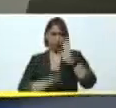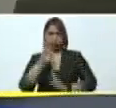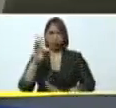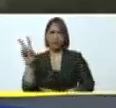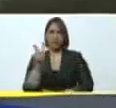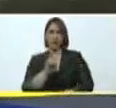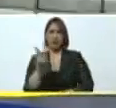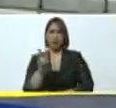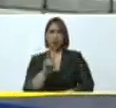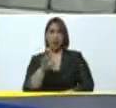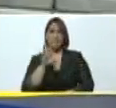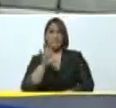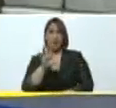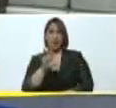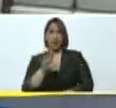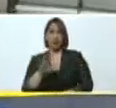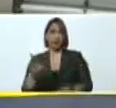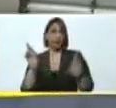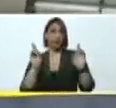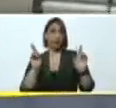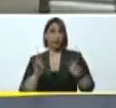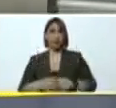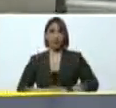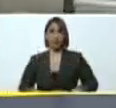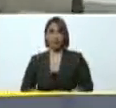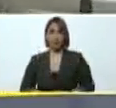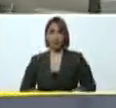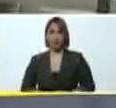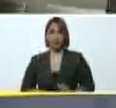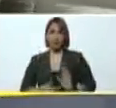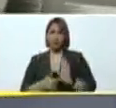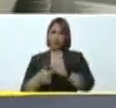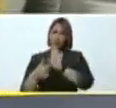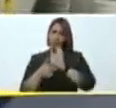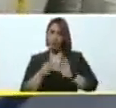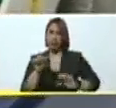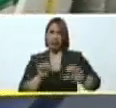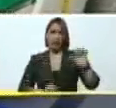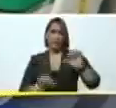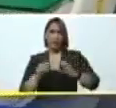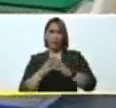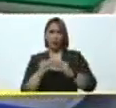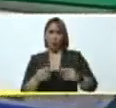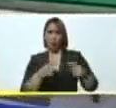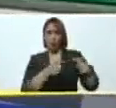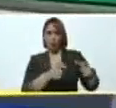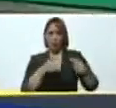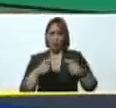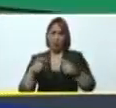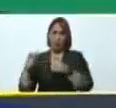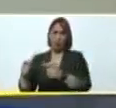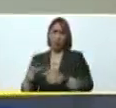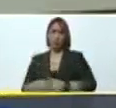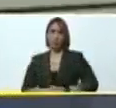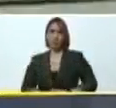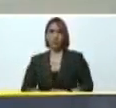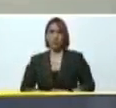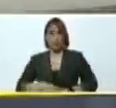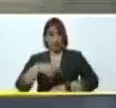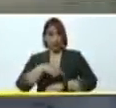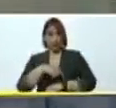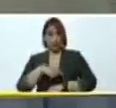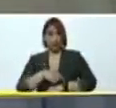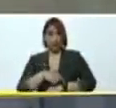del país, afortunadamente. Mostrando sus laboratorios, todos sus equipos. En tiempos de